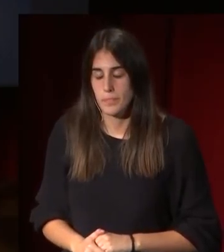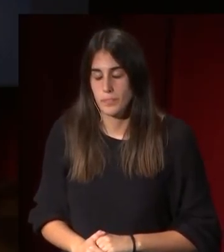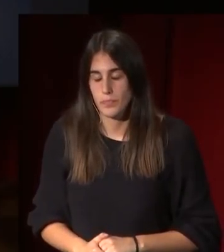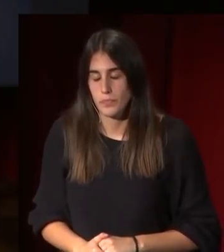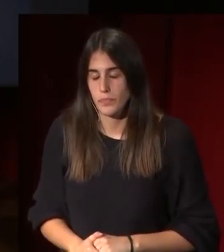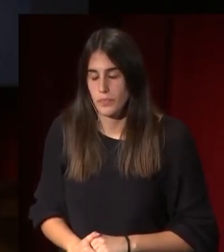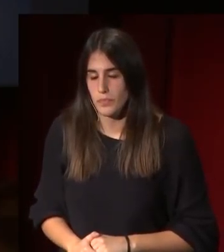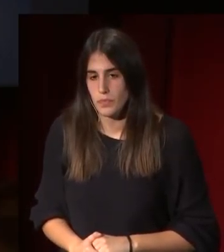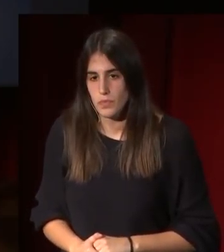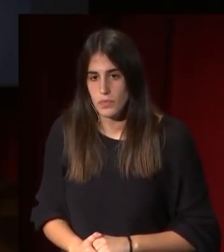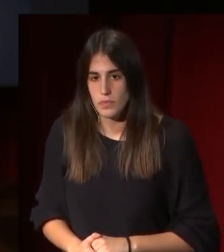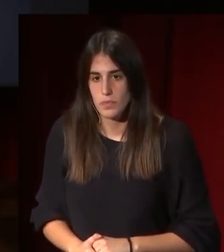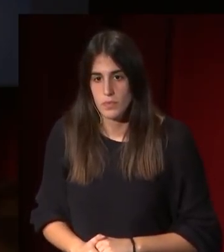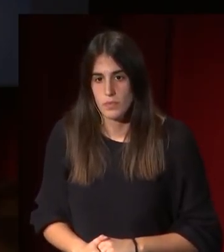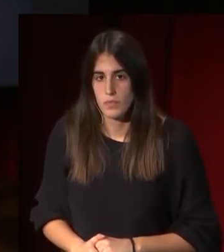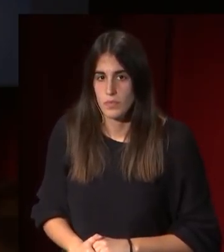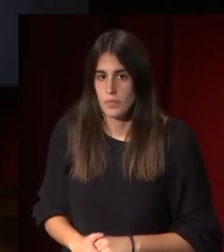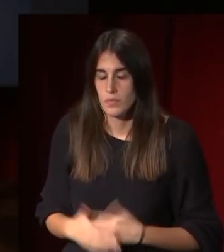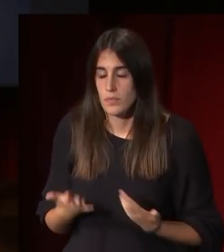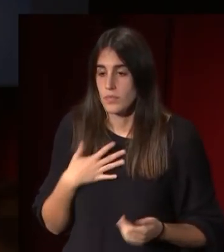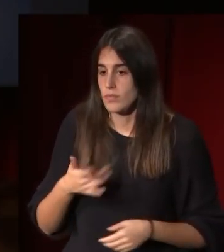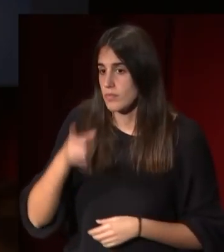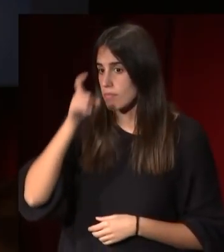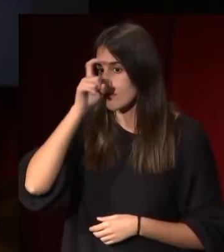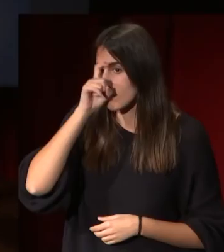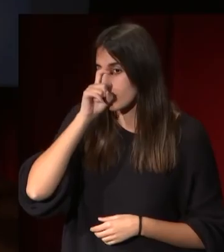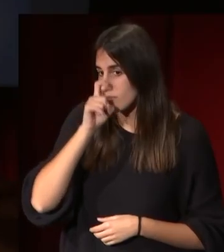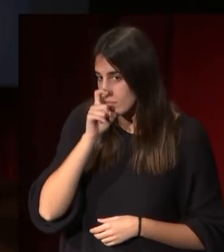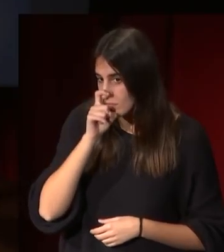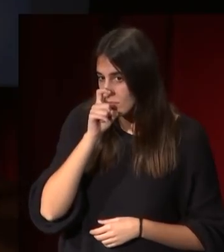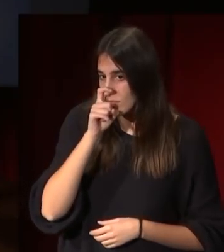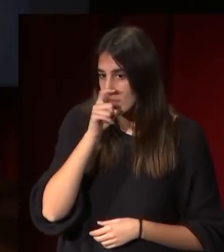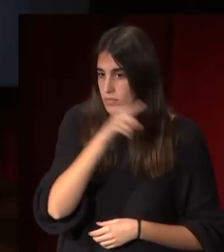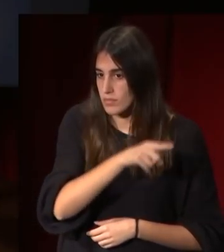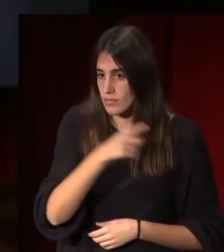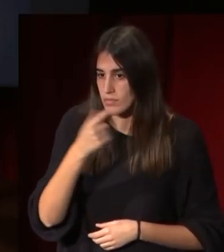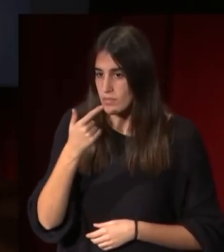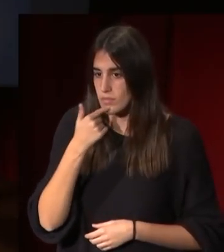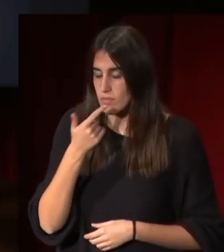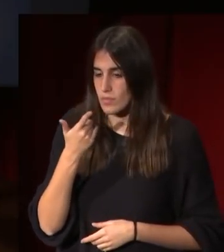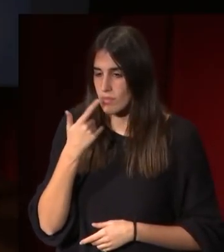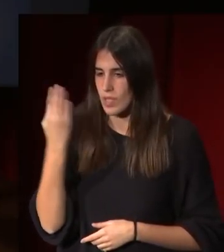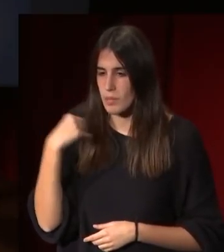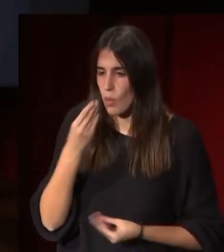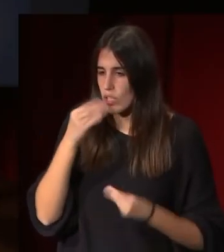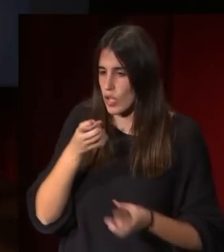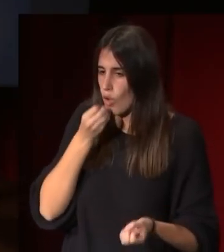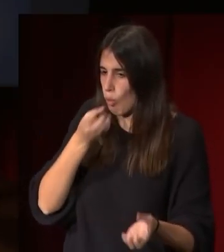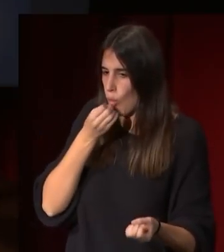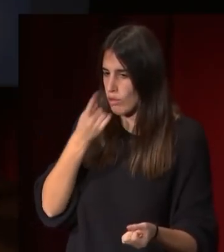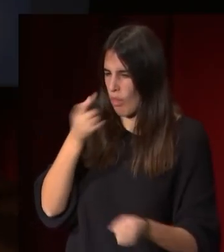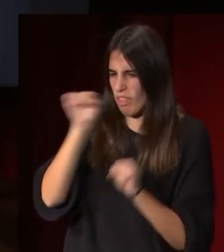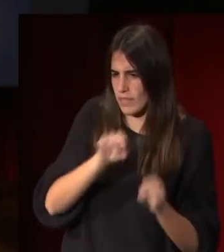recuerda porque en algunas ocasiones se ha publicado que no representan estos defendidos por su hijo antílogo como se había dicho sino que es la guerra